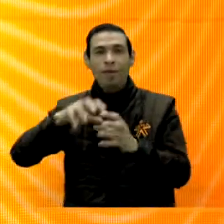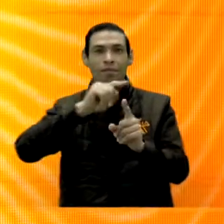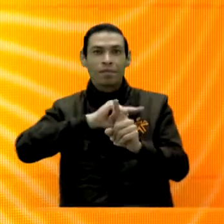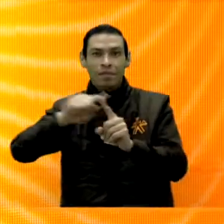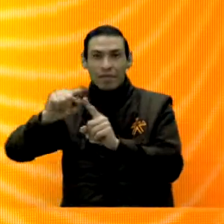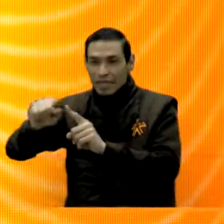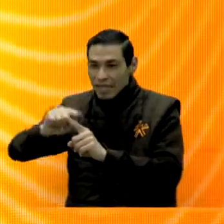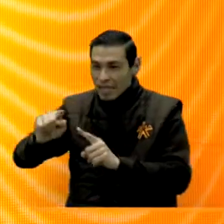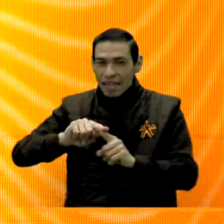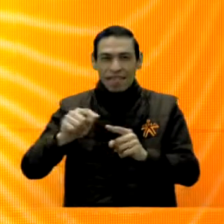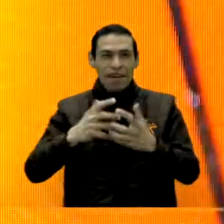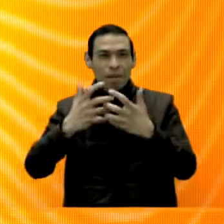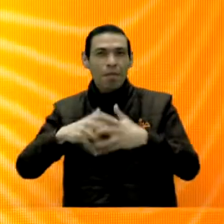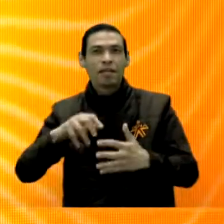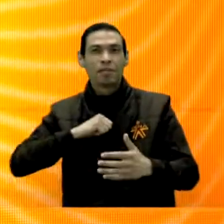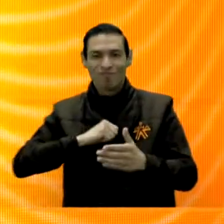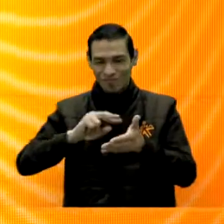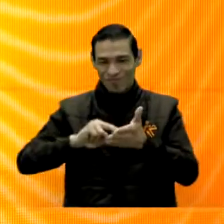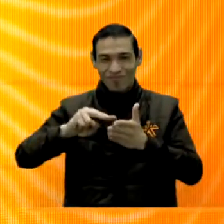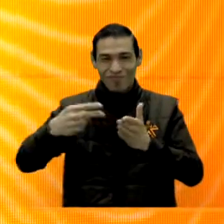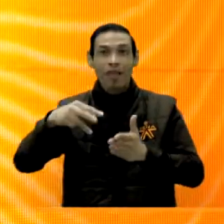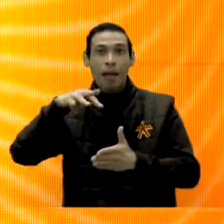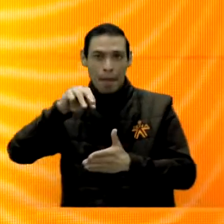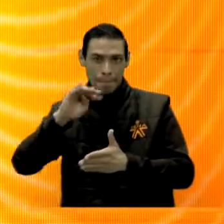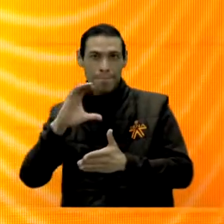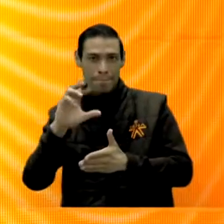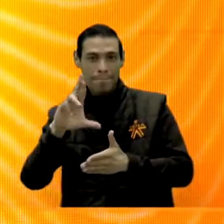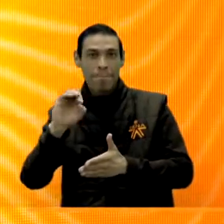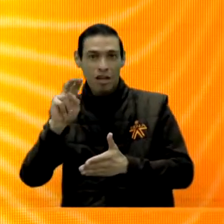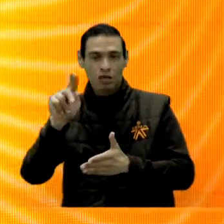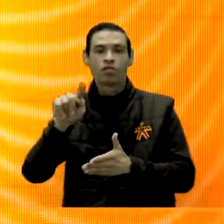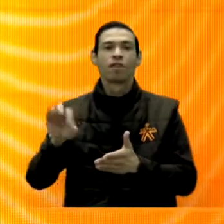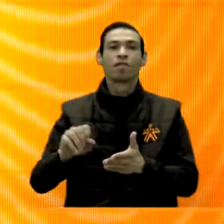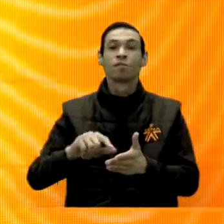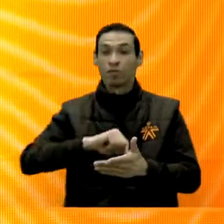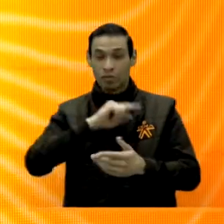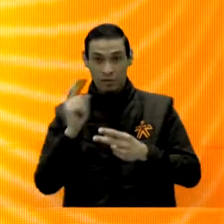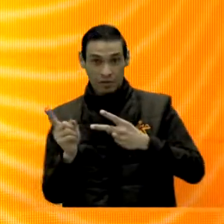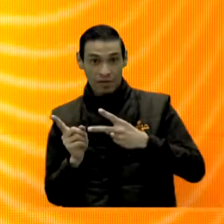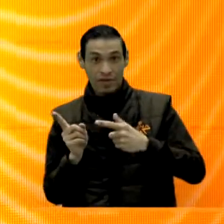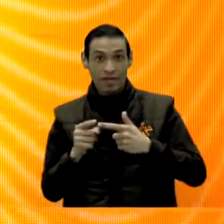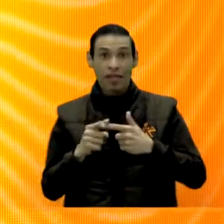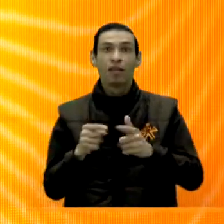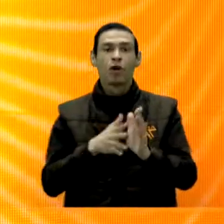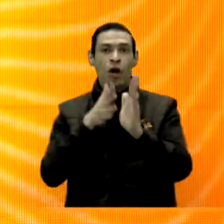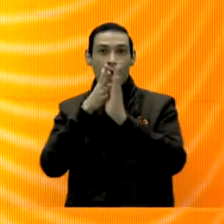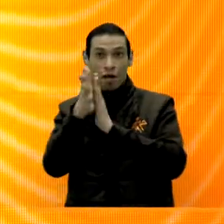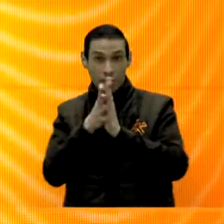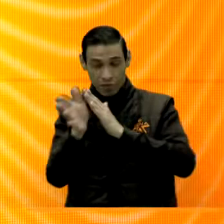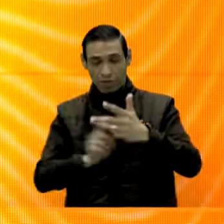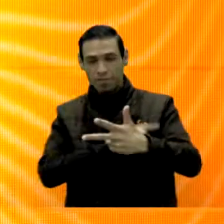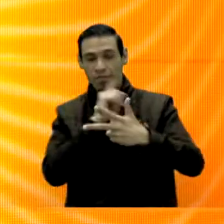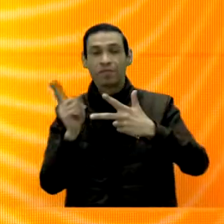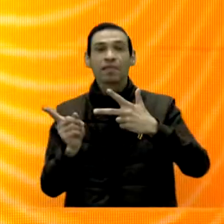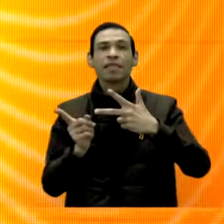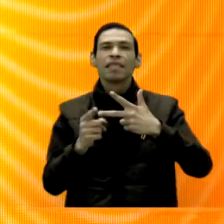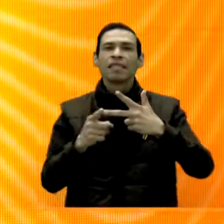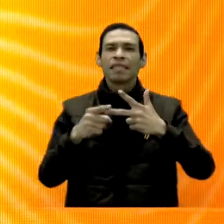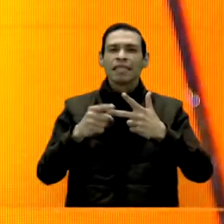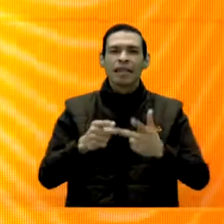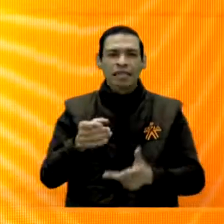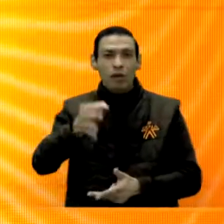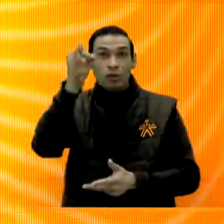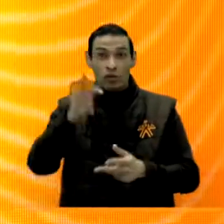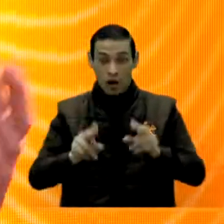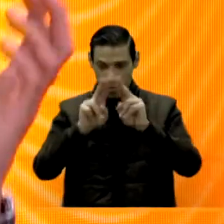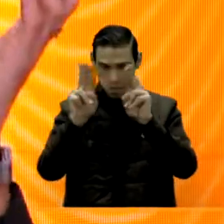es decir, firmas que utilizan esa tecnología. Dos, un semillero de data. Y tres, un semillero de ciberseguridad.